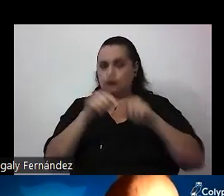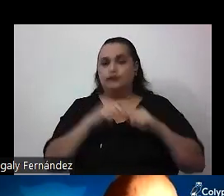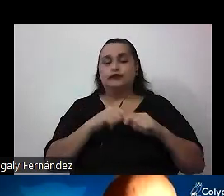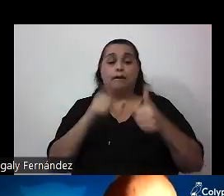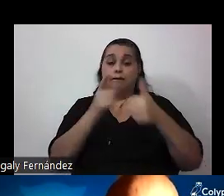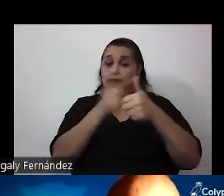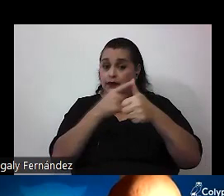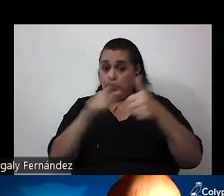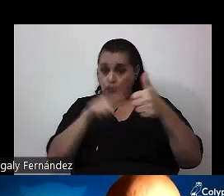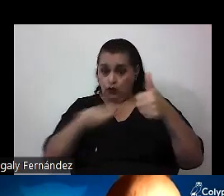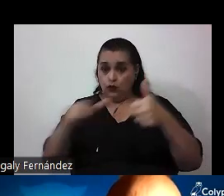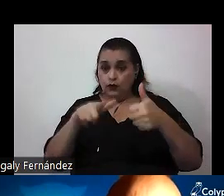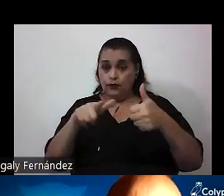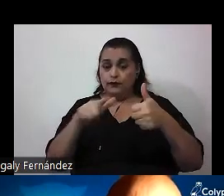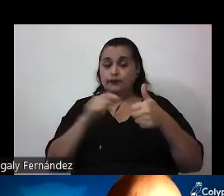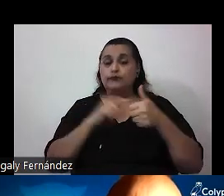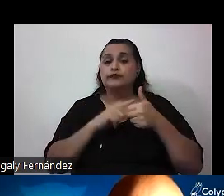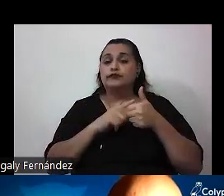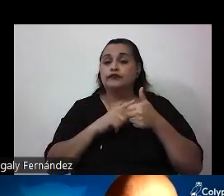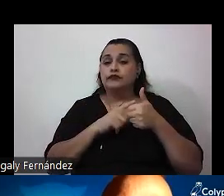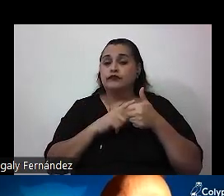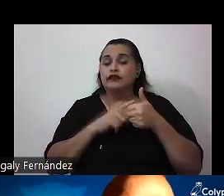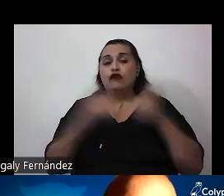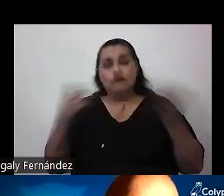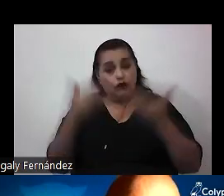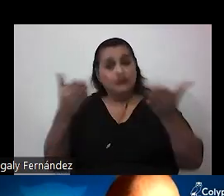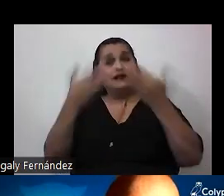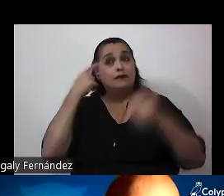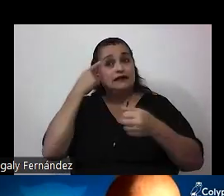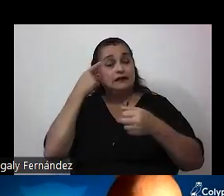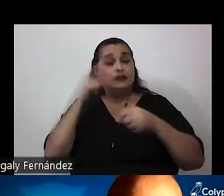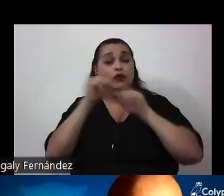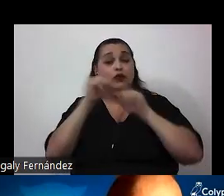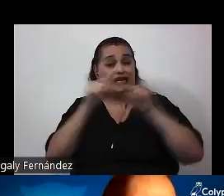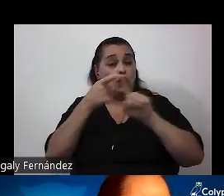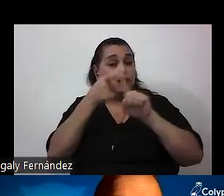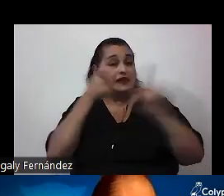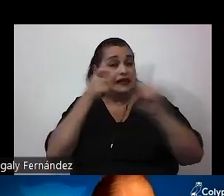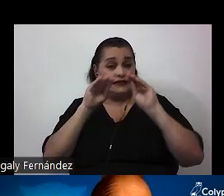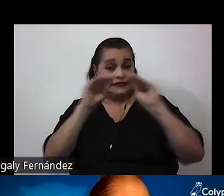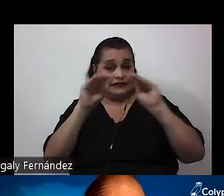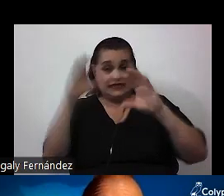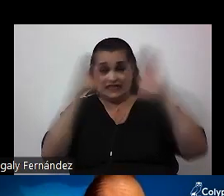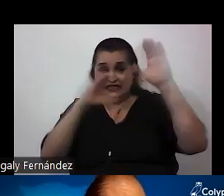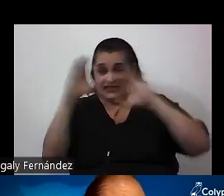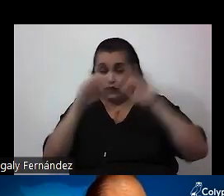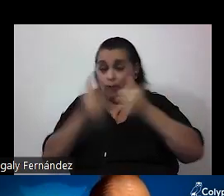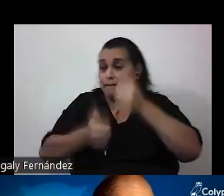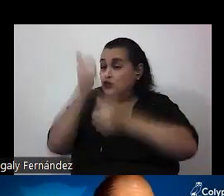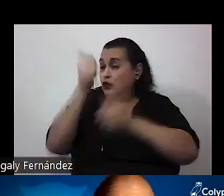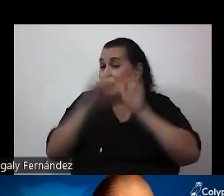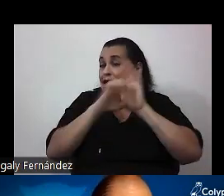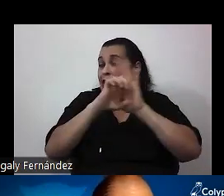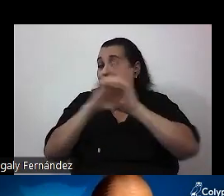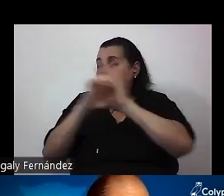fomentar el pensamiento crítico desde la enseñanza de las ciencias. La mayoría de los ejemplos que se me ocurren son de la